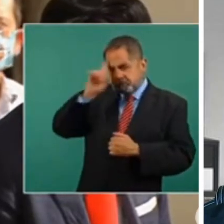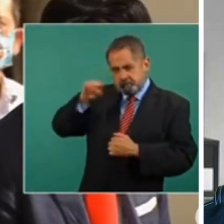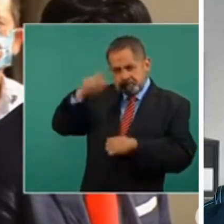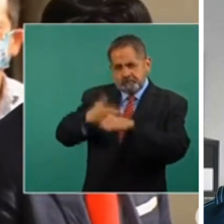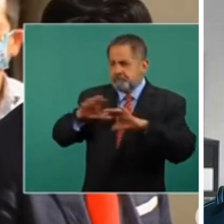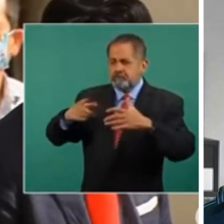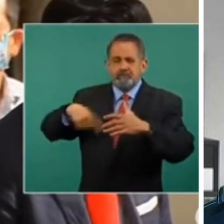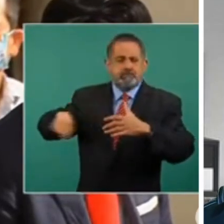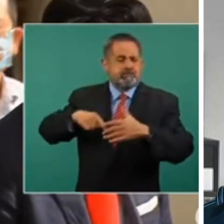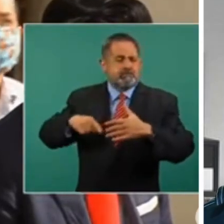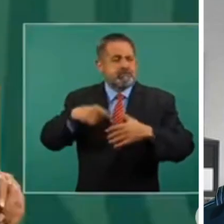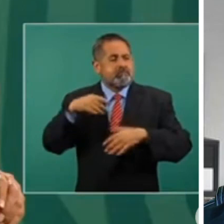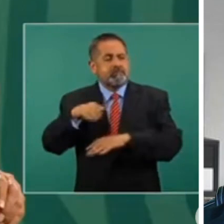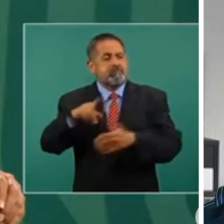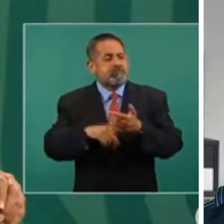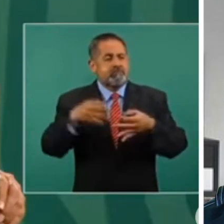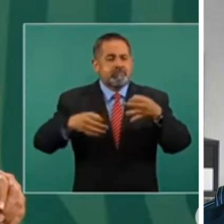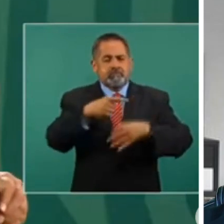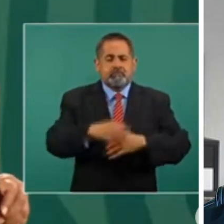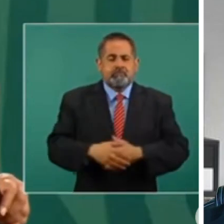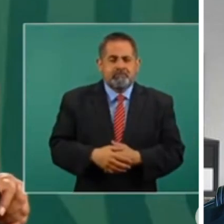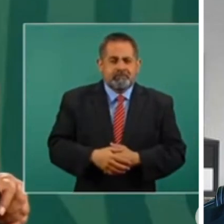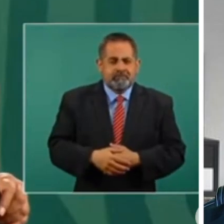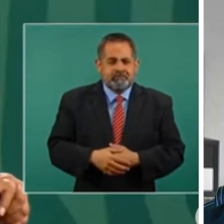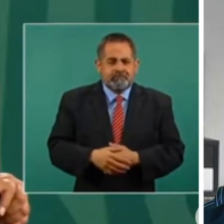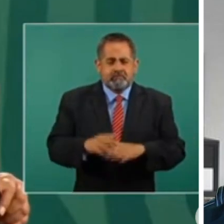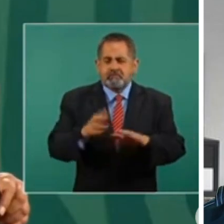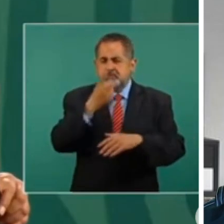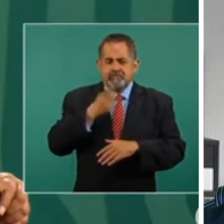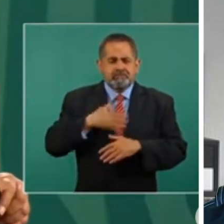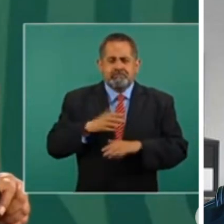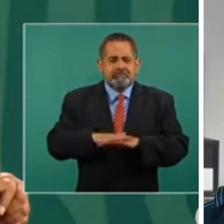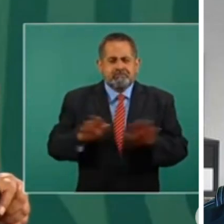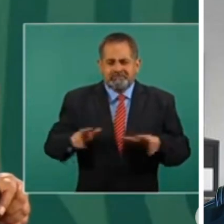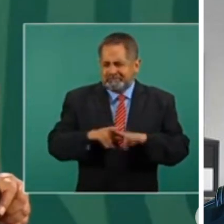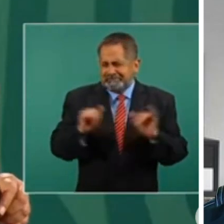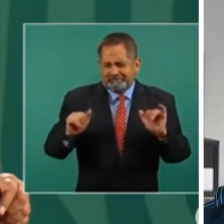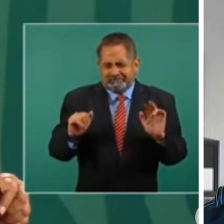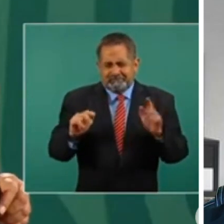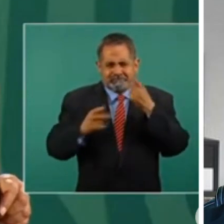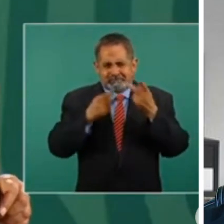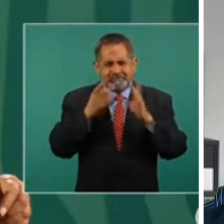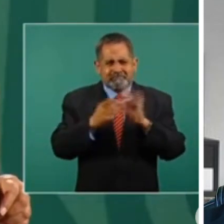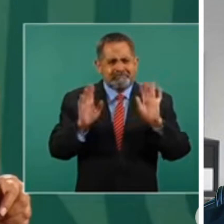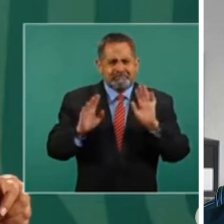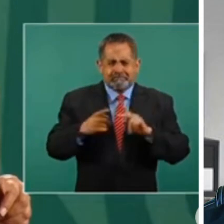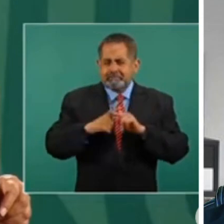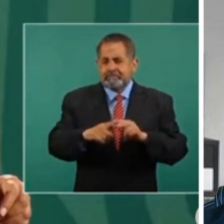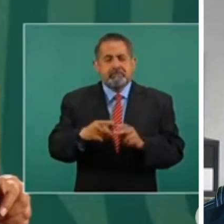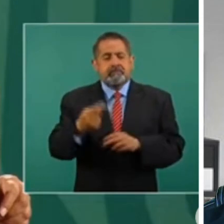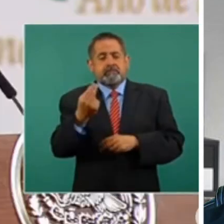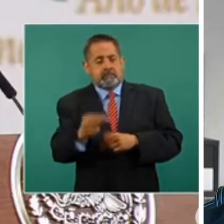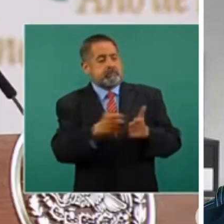disposiciones del tribunal electoral? Pues que no haga yo mención a, que no hago por lo general a partidos.